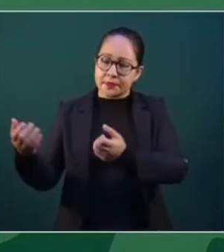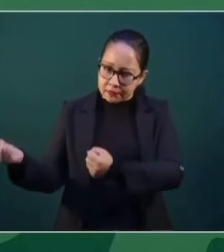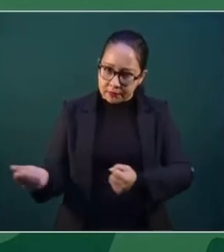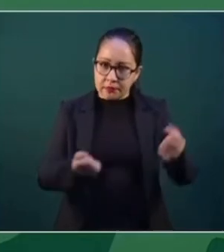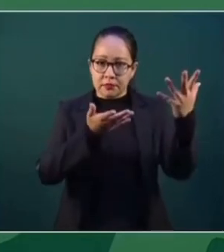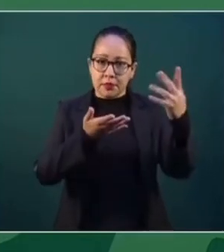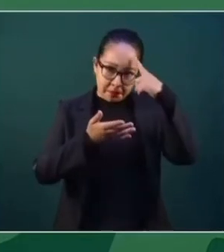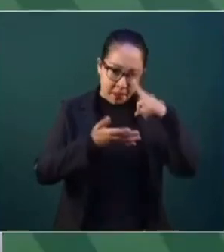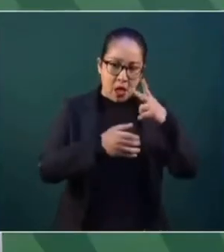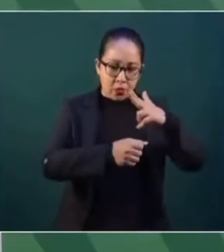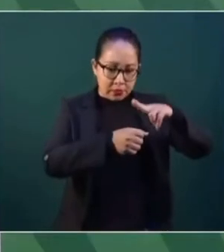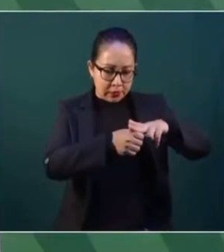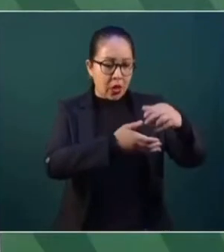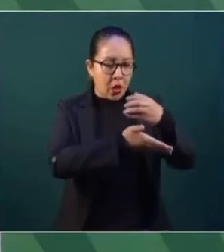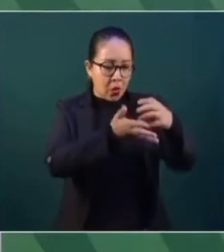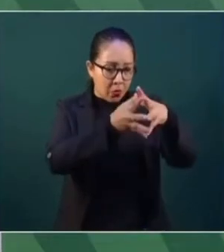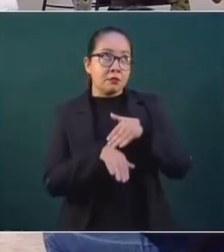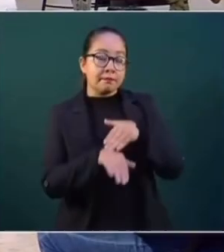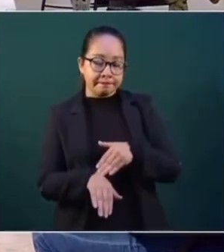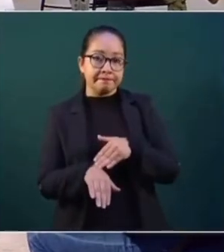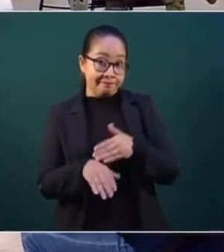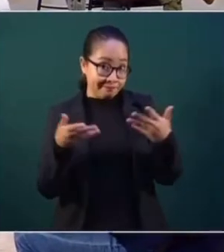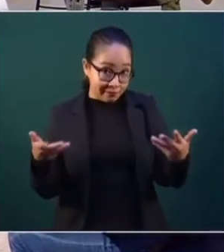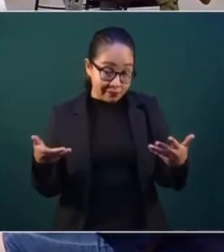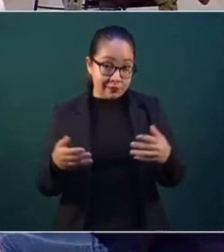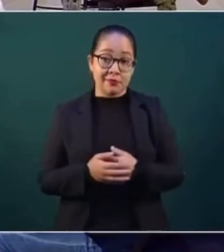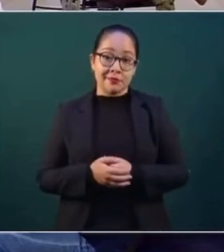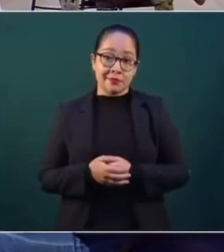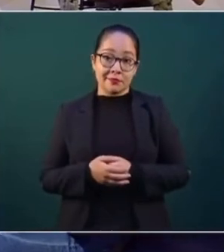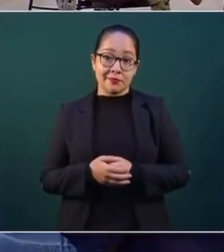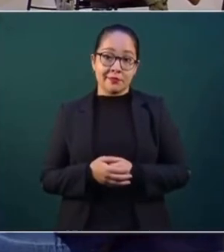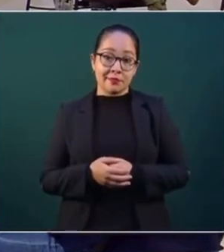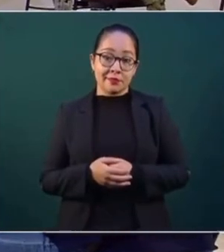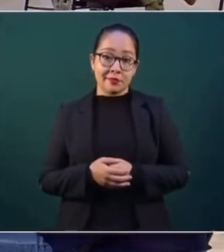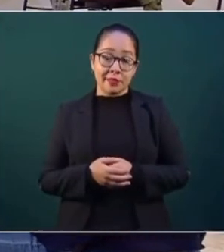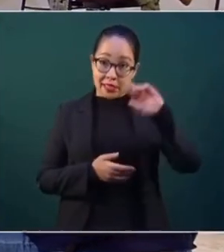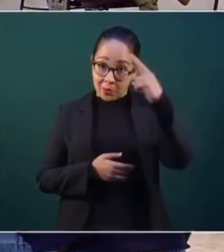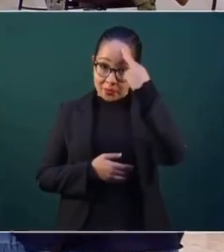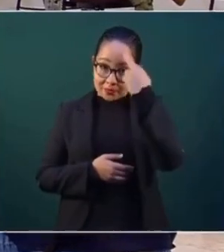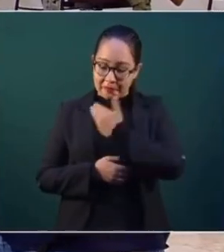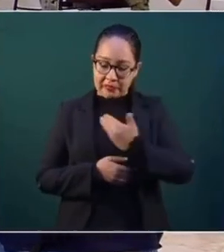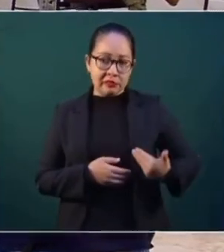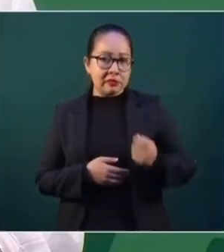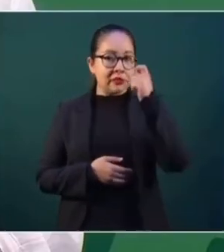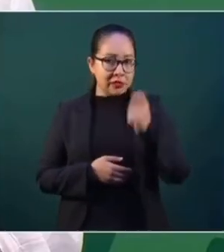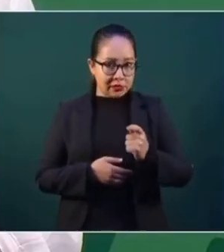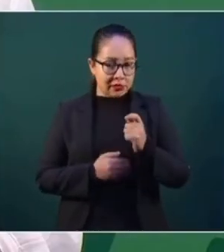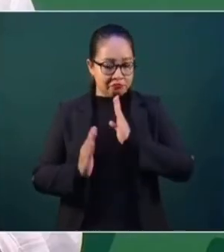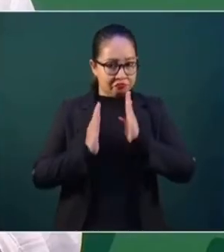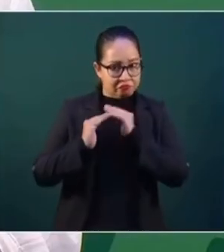para curarlos, que no se les remate. Debe de olvidar que el presidente es el comandante supremo de las Fuerzas Armadas.